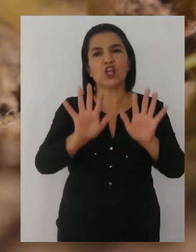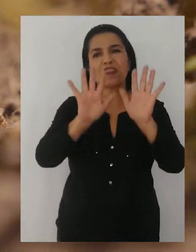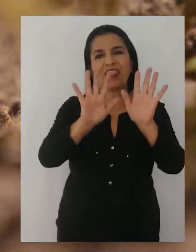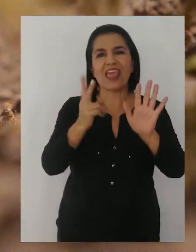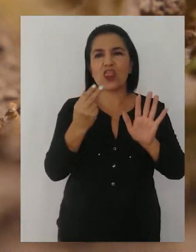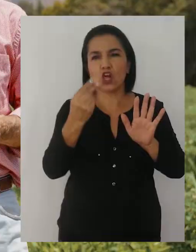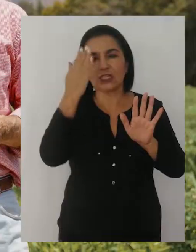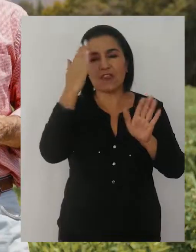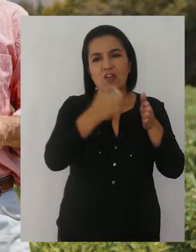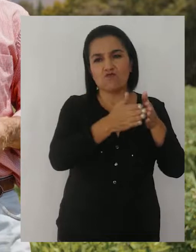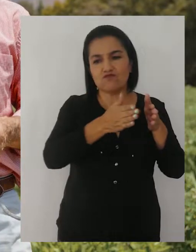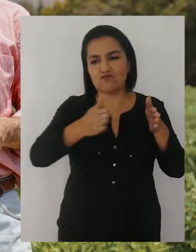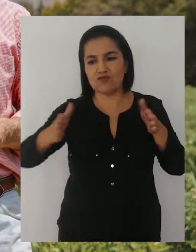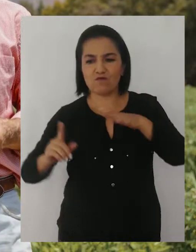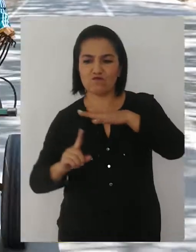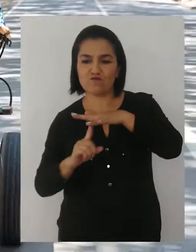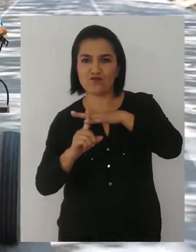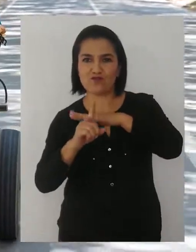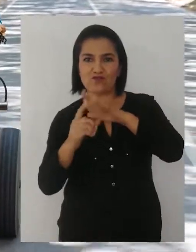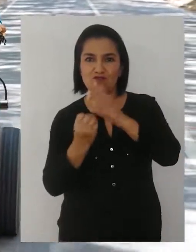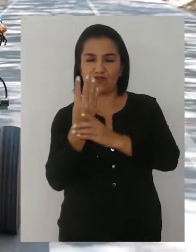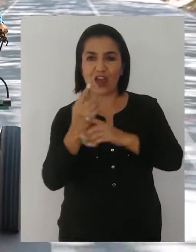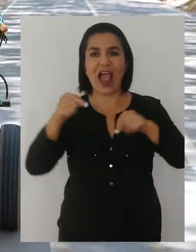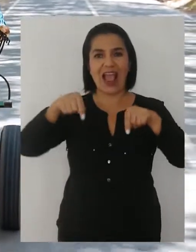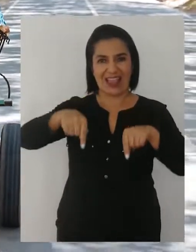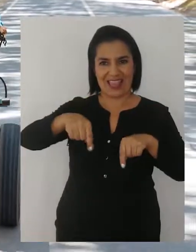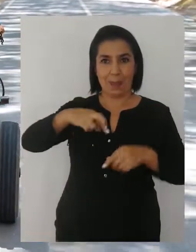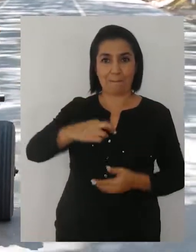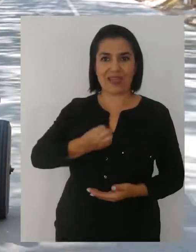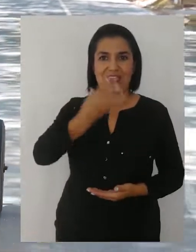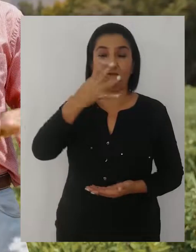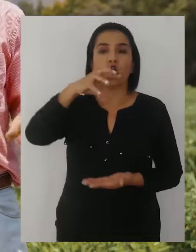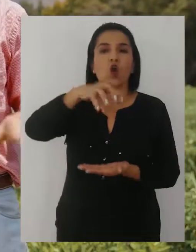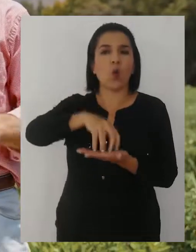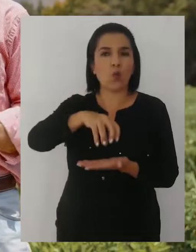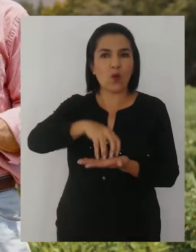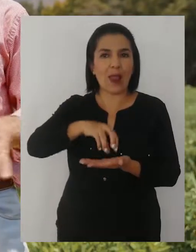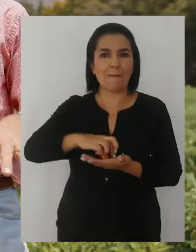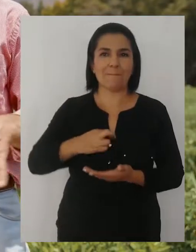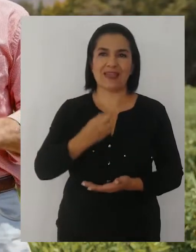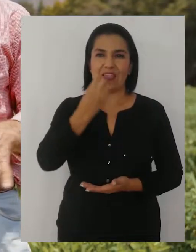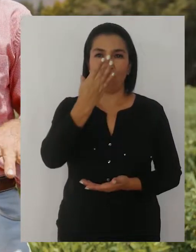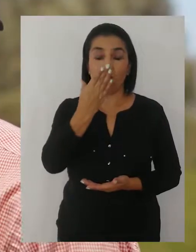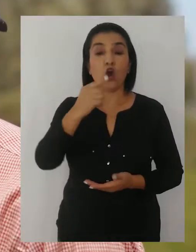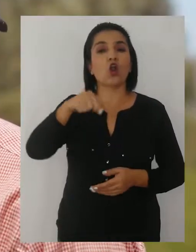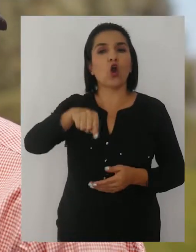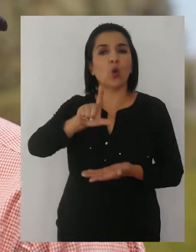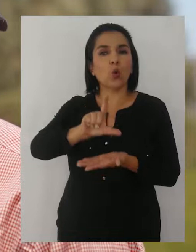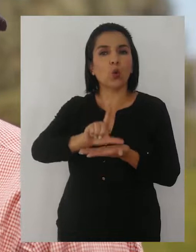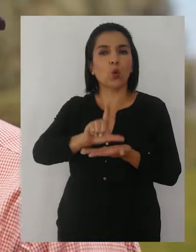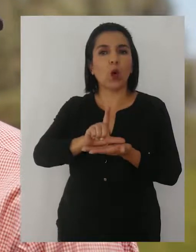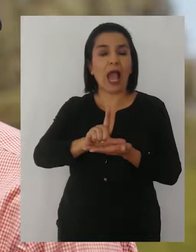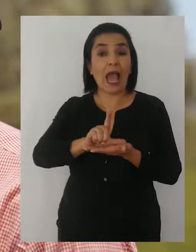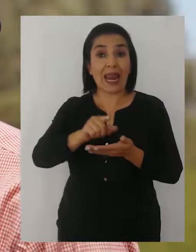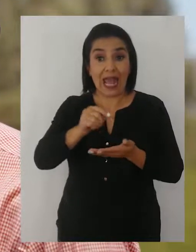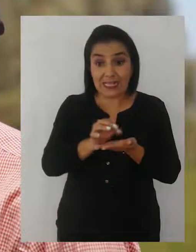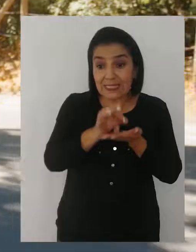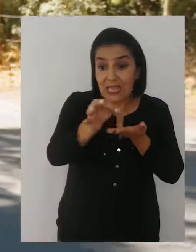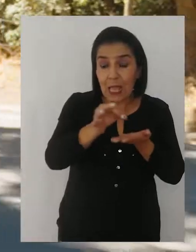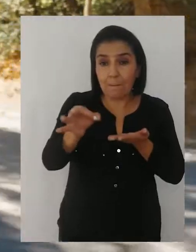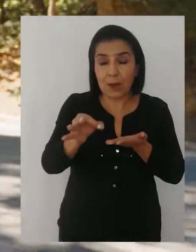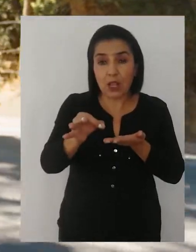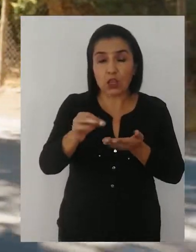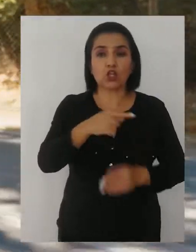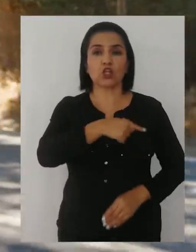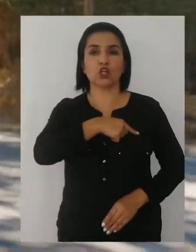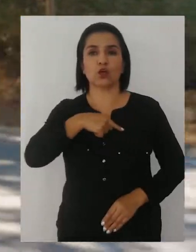la matita. Acá estamos en Peñaflor, estamos en la comuna de Peñaflor y el sector donde estamos nosotros sembrando se llama Pelvín,